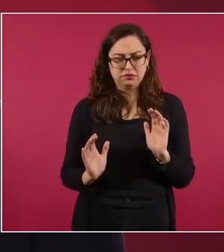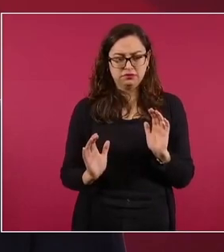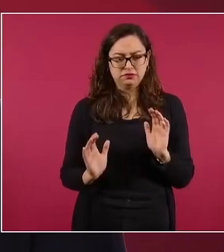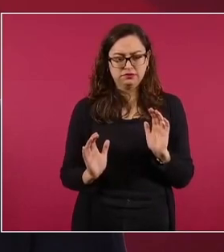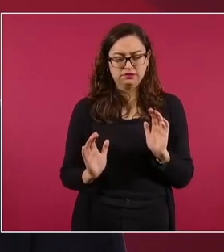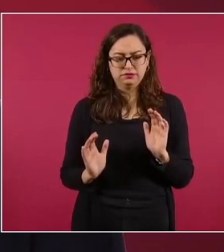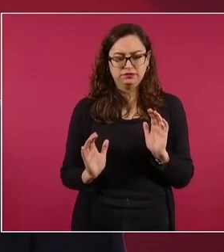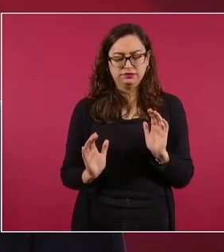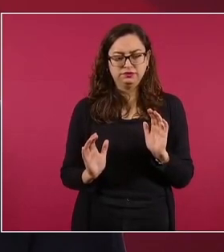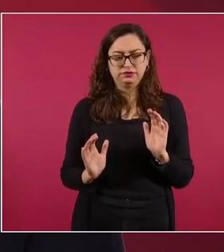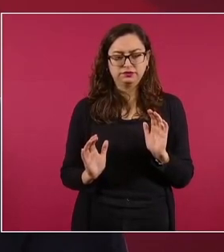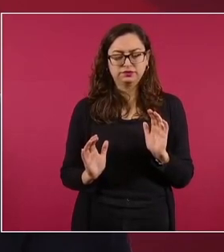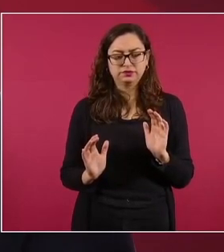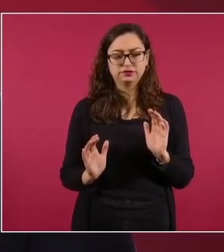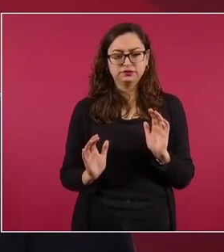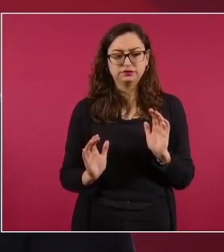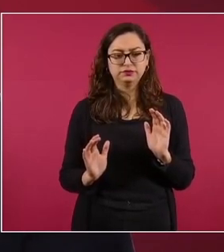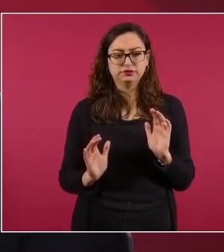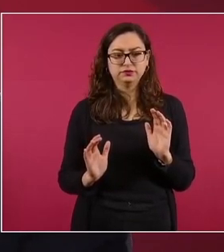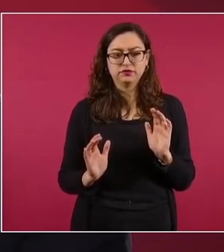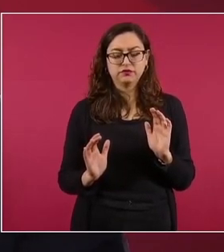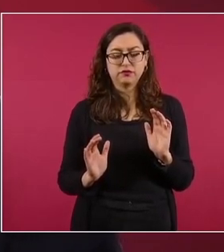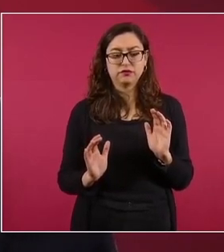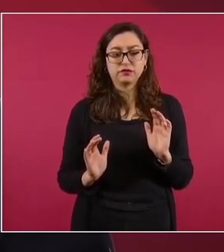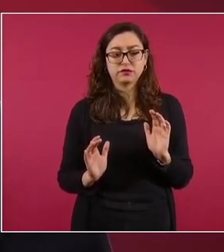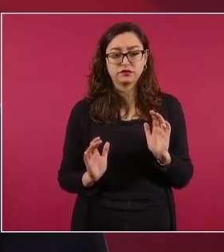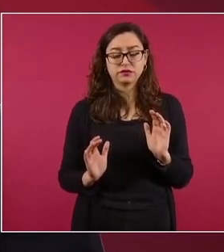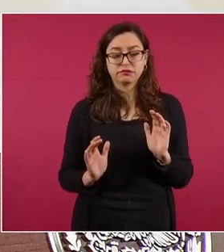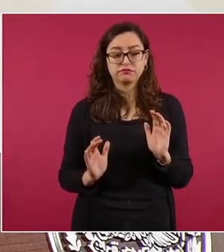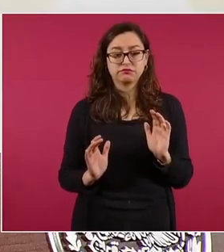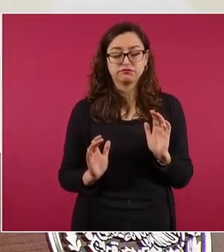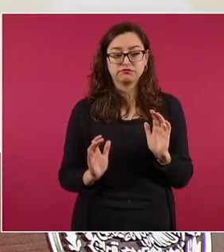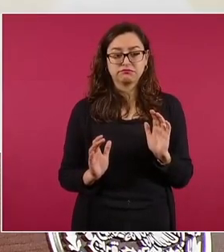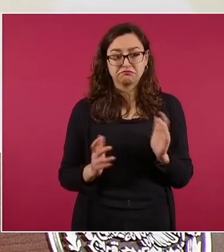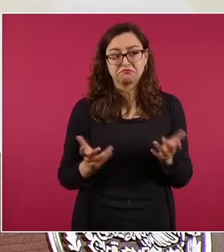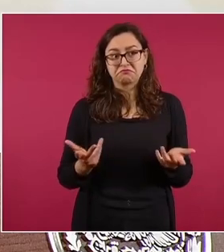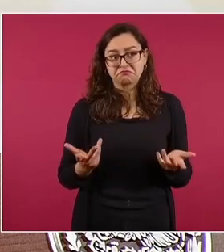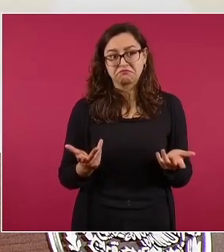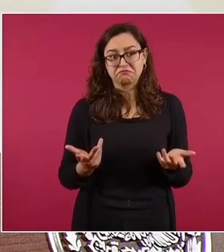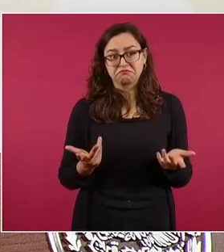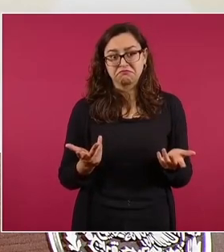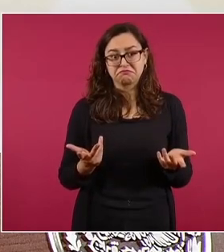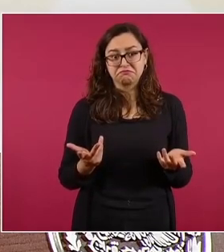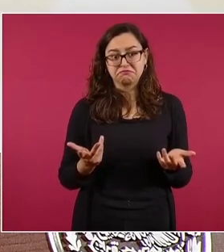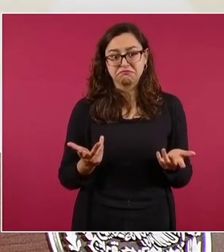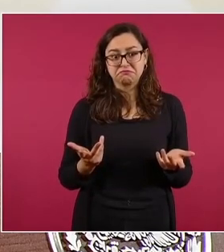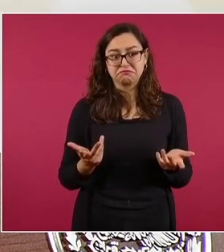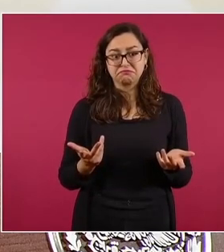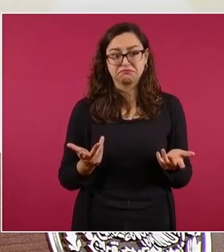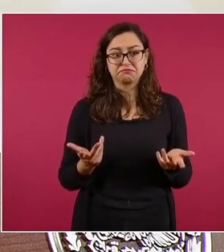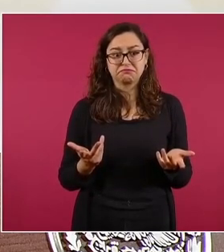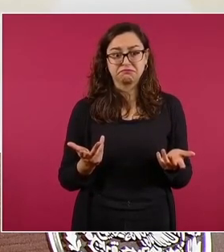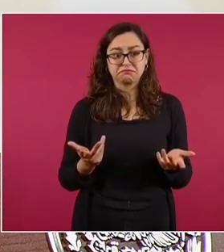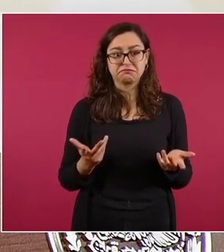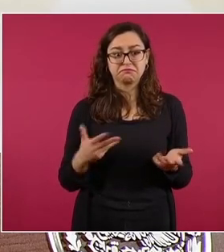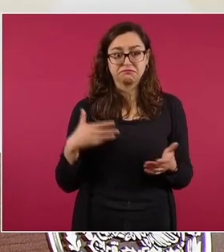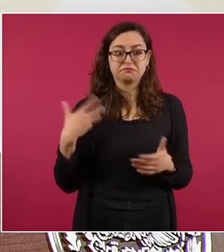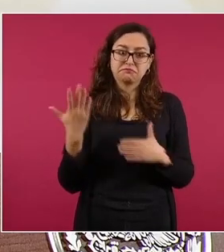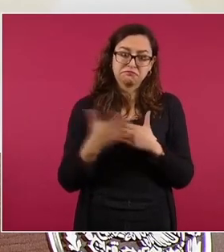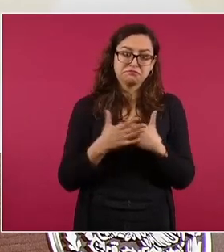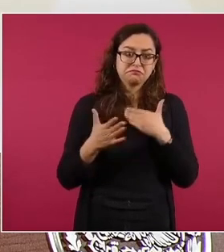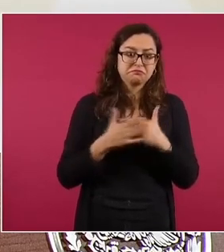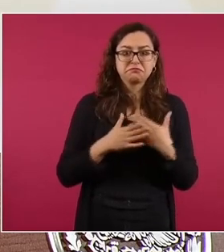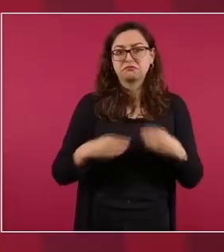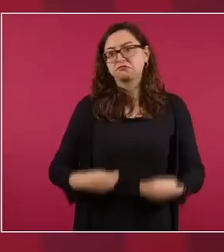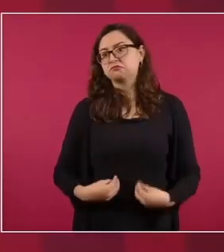que además voy a tener otro estilo de